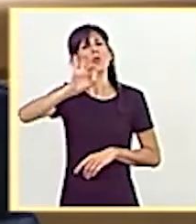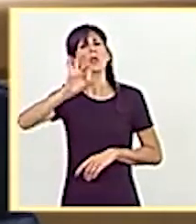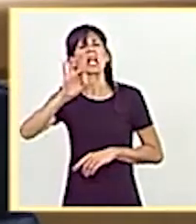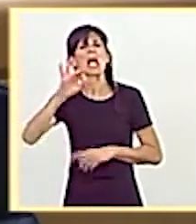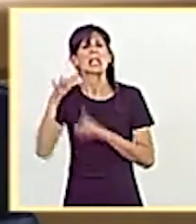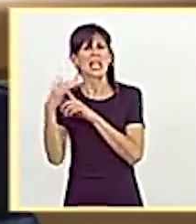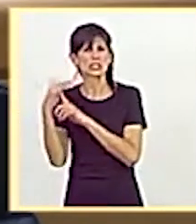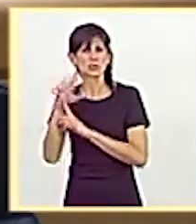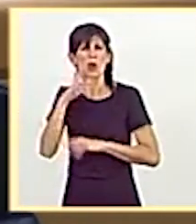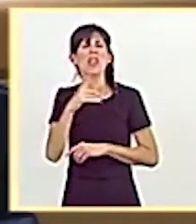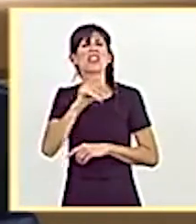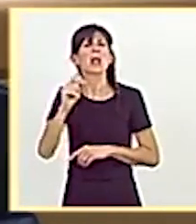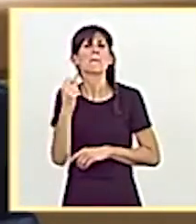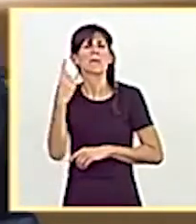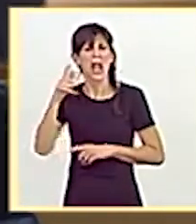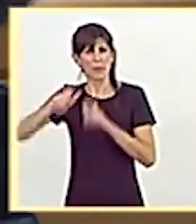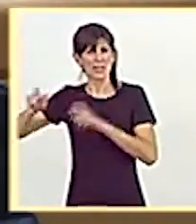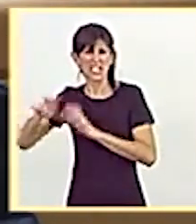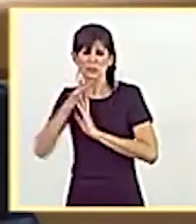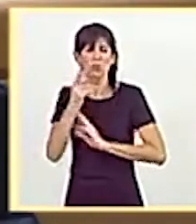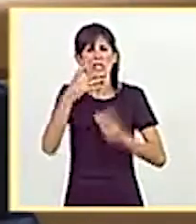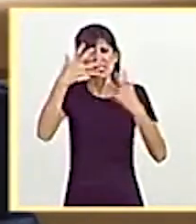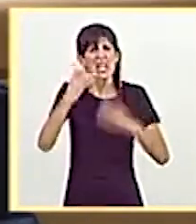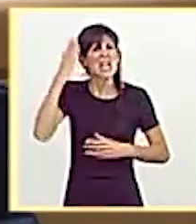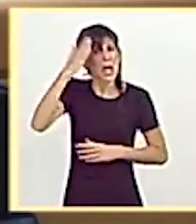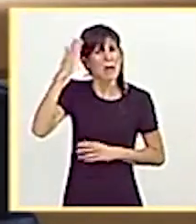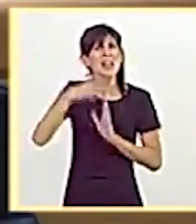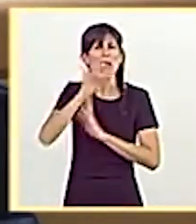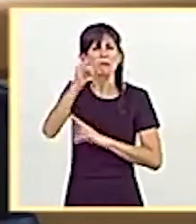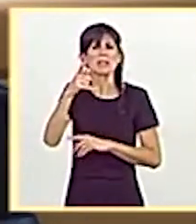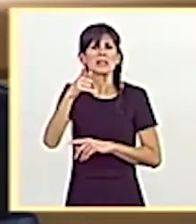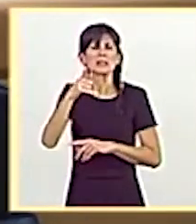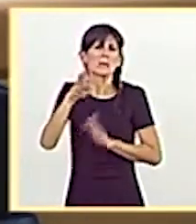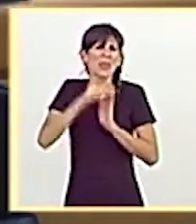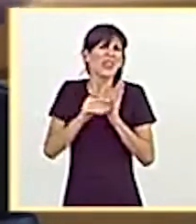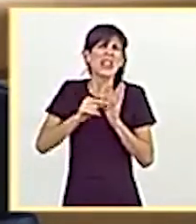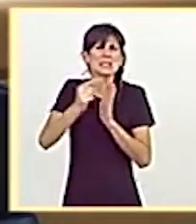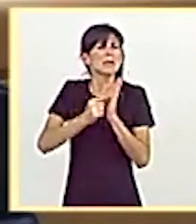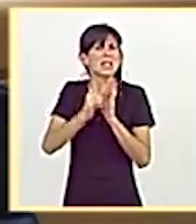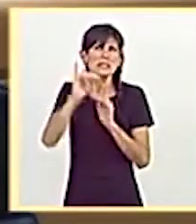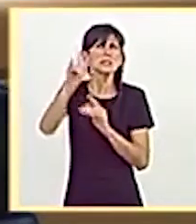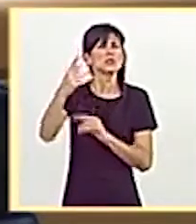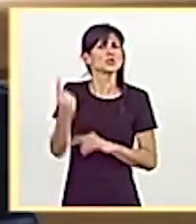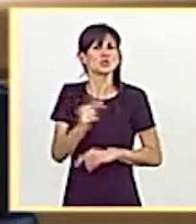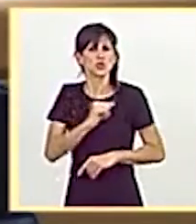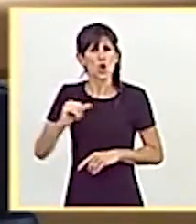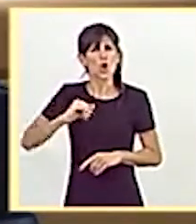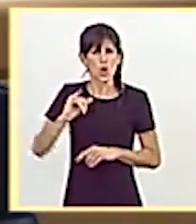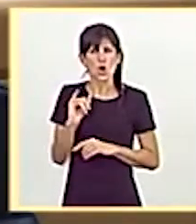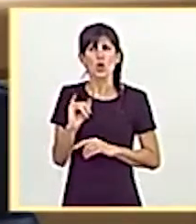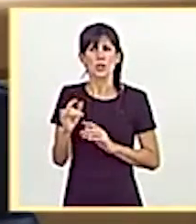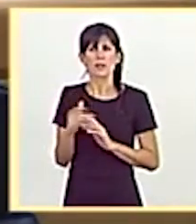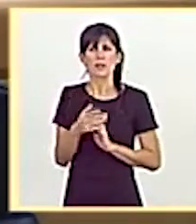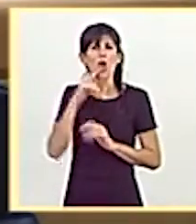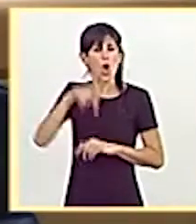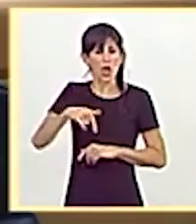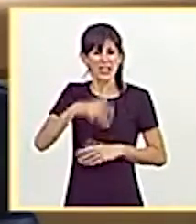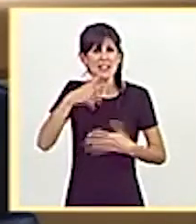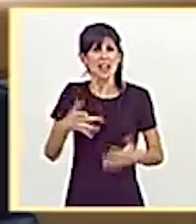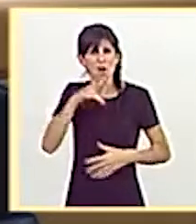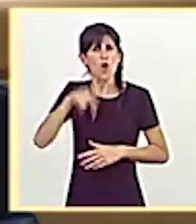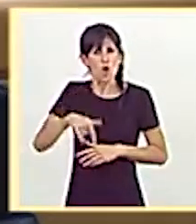habitantes. Le pido un poco de seriedad. Navarra ha adoptado medidas hoy mismo. Navarra ha adoptado medidas durísimas hoy mismo.